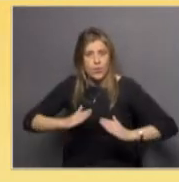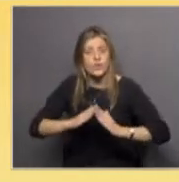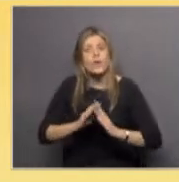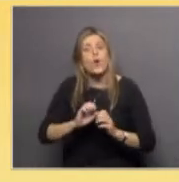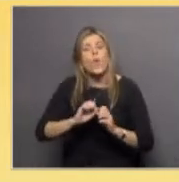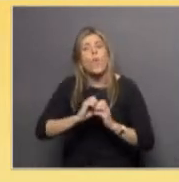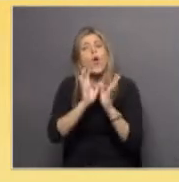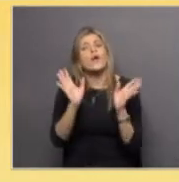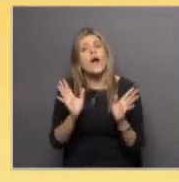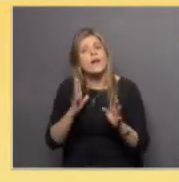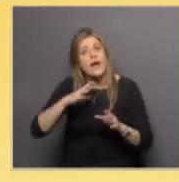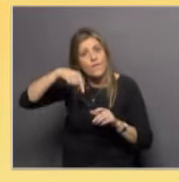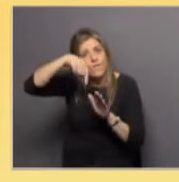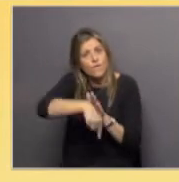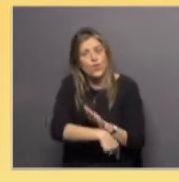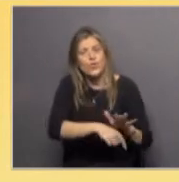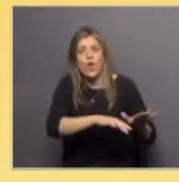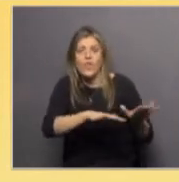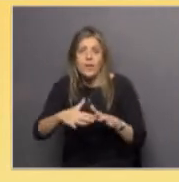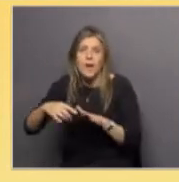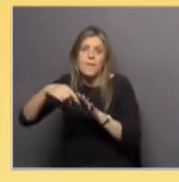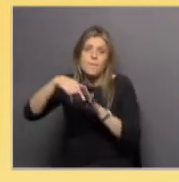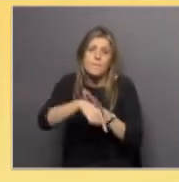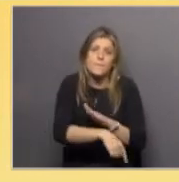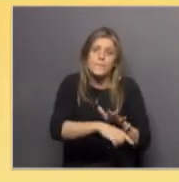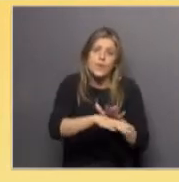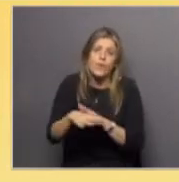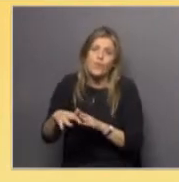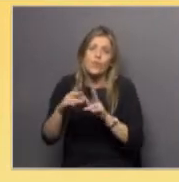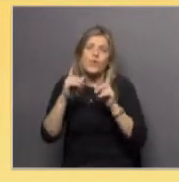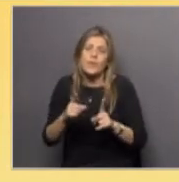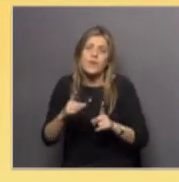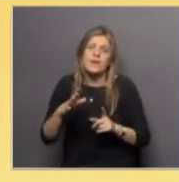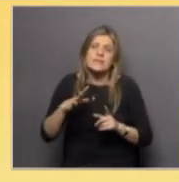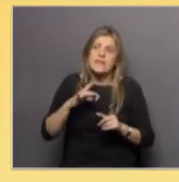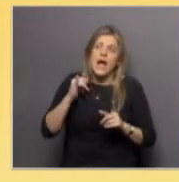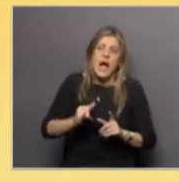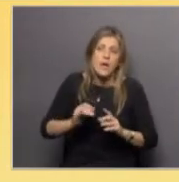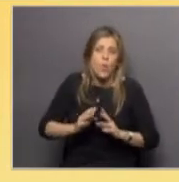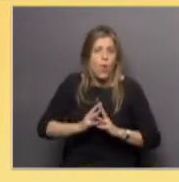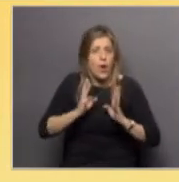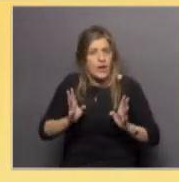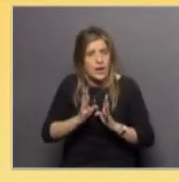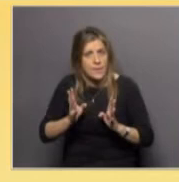extintos, que son ambientes muy productivos de mar profundo. En caso que haya actividad volcánica,